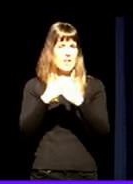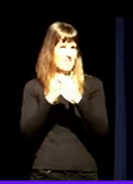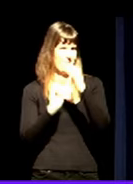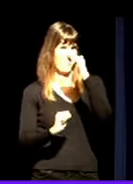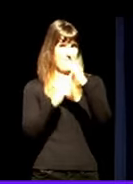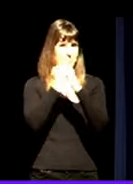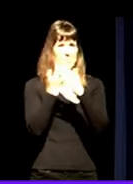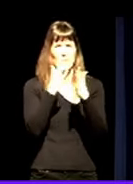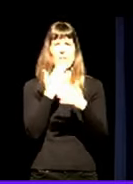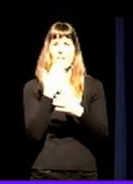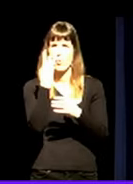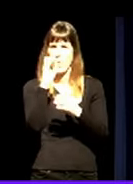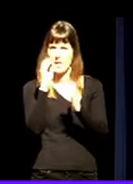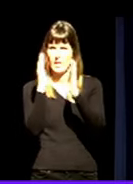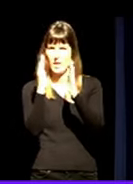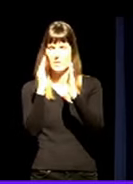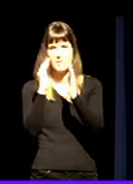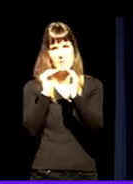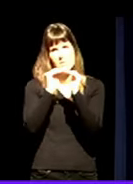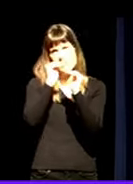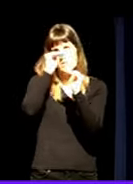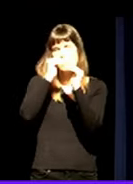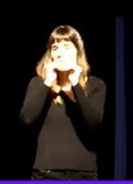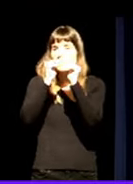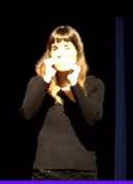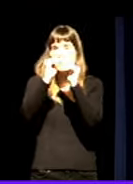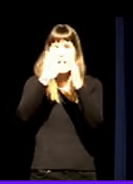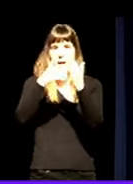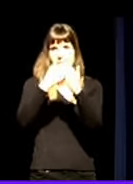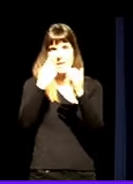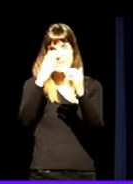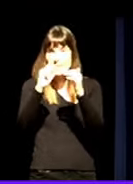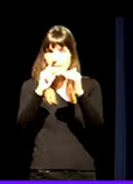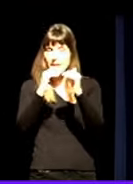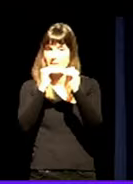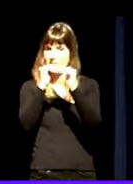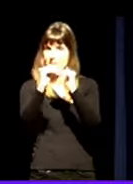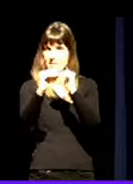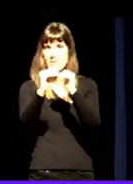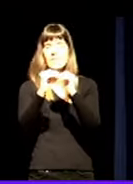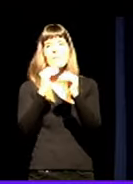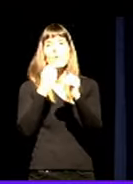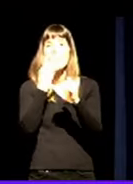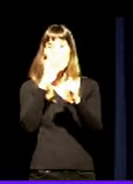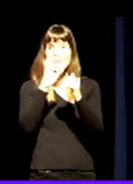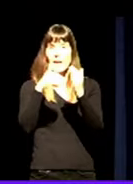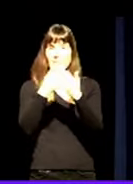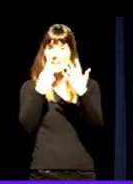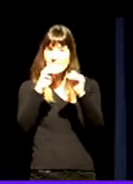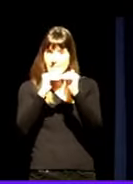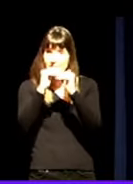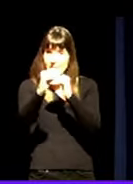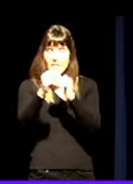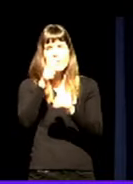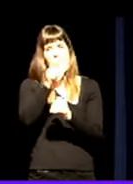alto, a los 40 años, y ahí mantienen un plató, una meseta, hasta los 60. Y en ese periodo que va de 40 a 60 años, se producen la